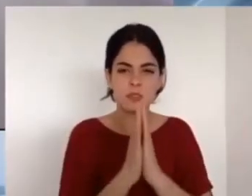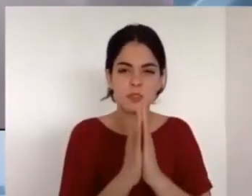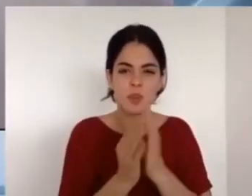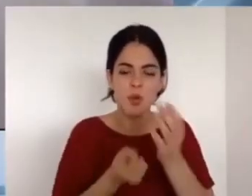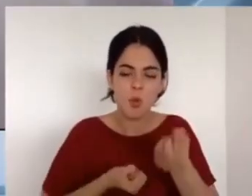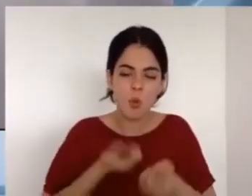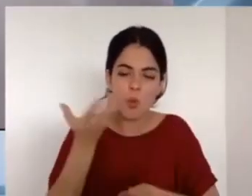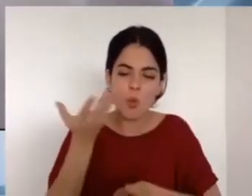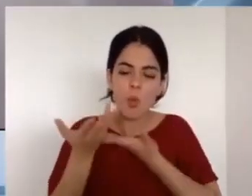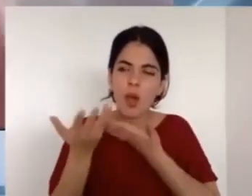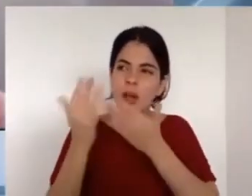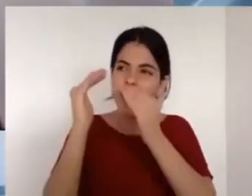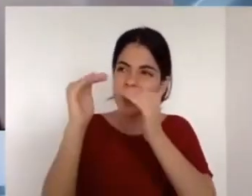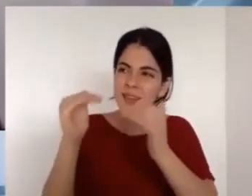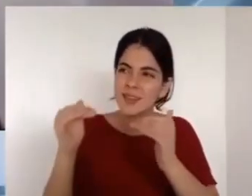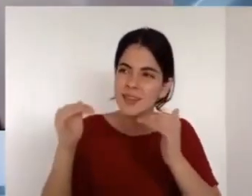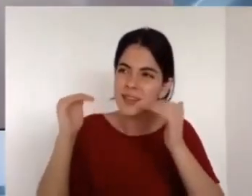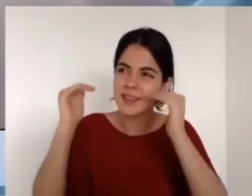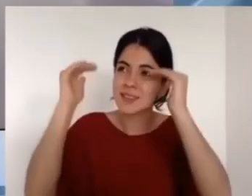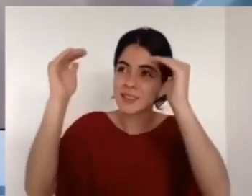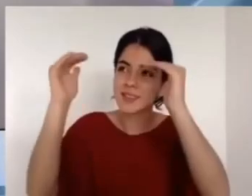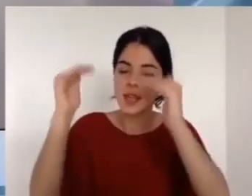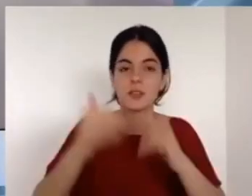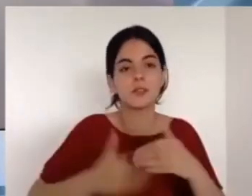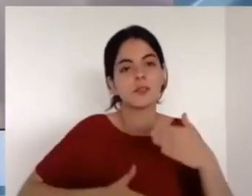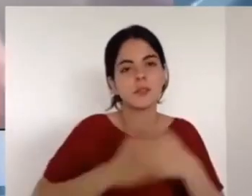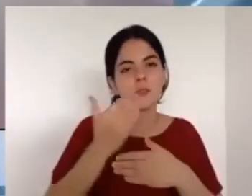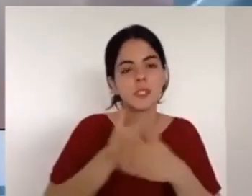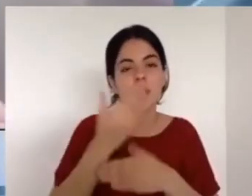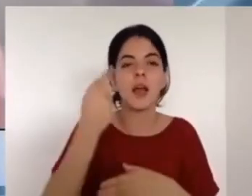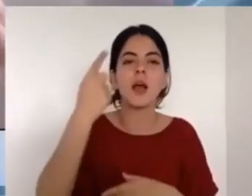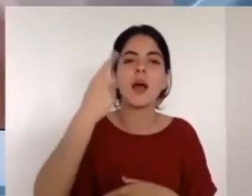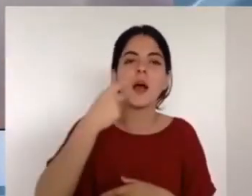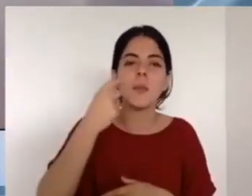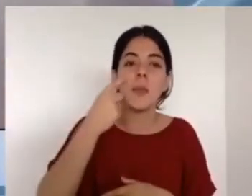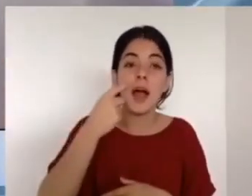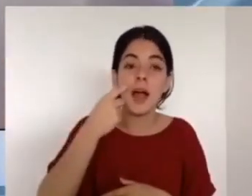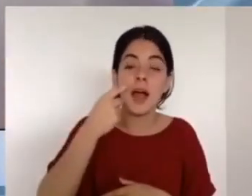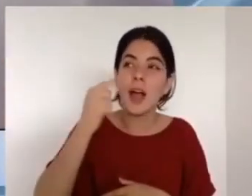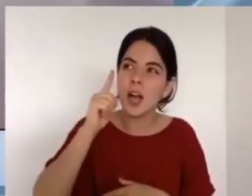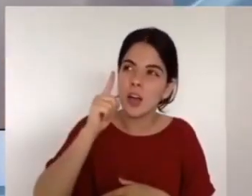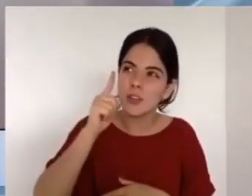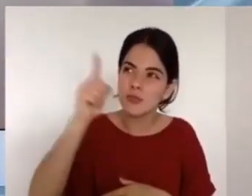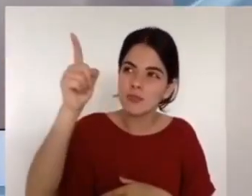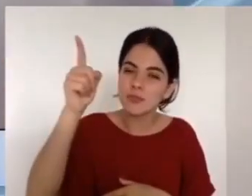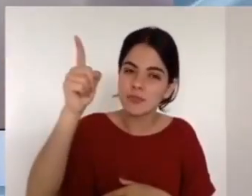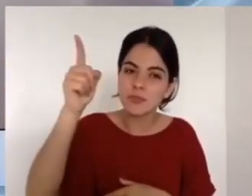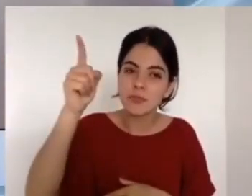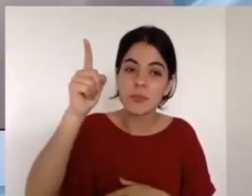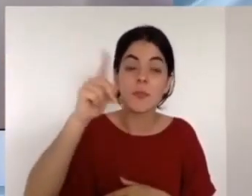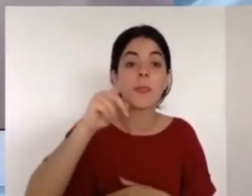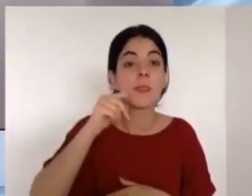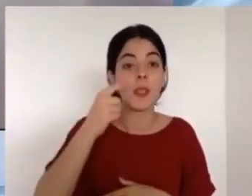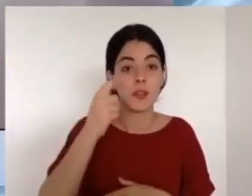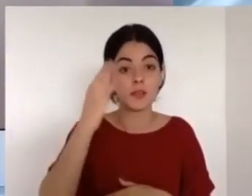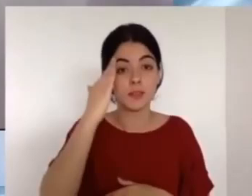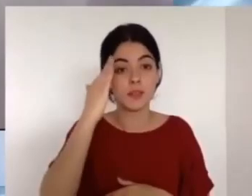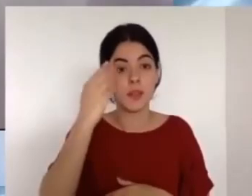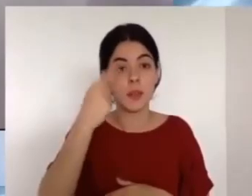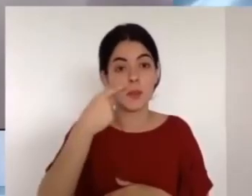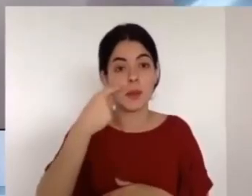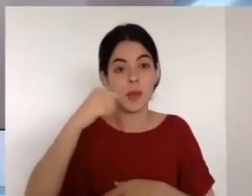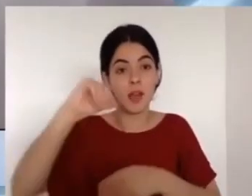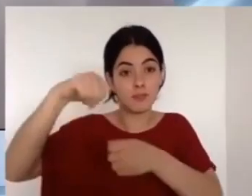modelo comienza diciendo Padre. Esa una señal de señorío. Padre, Padre Nuestro.